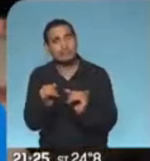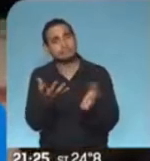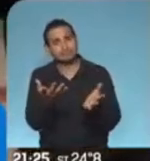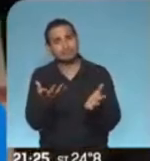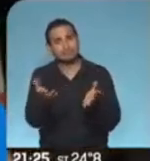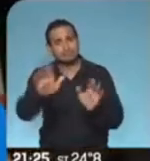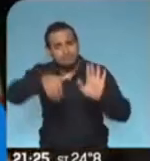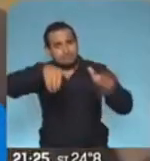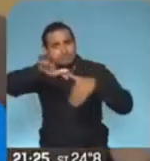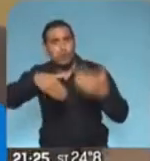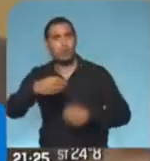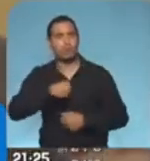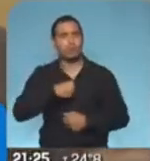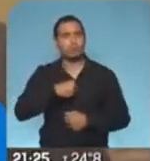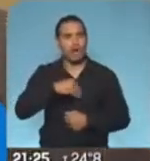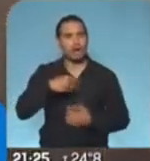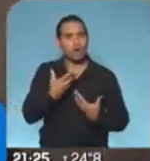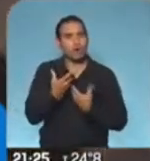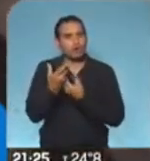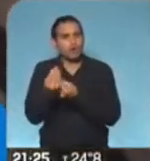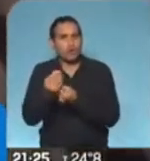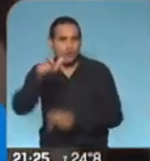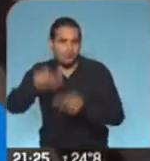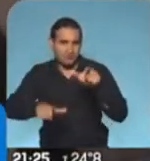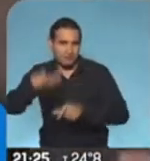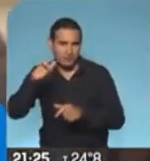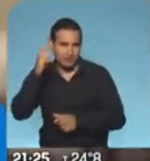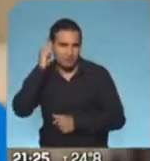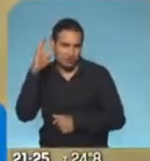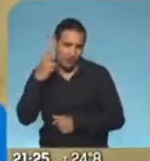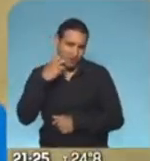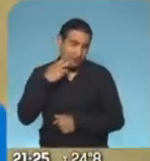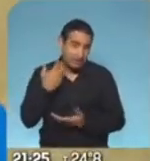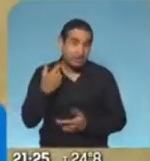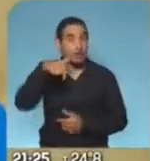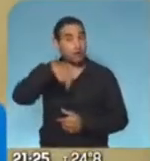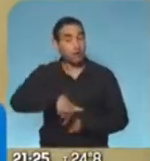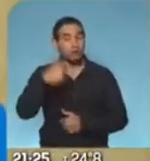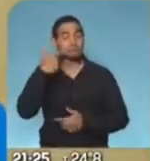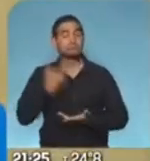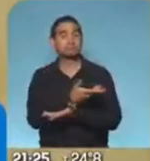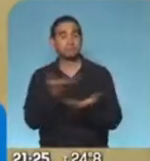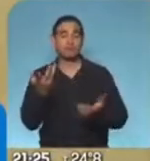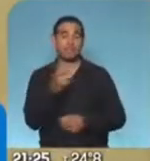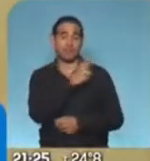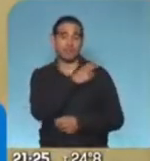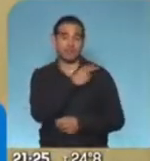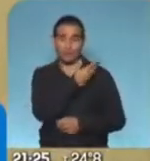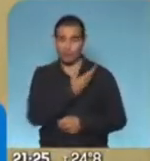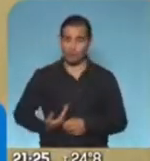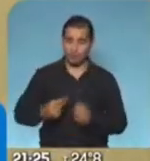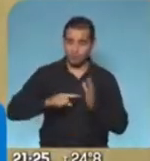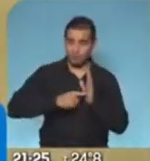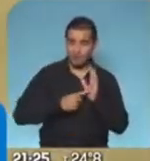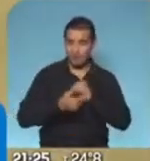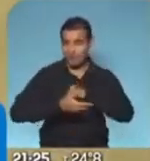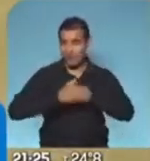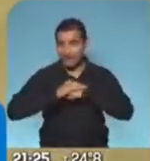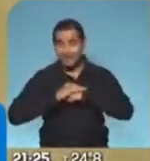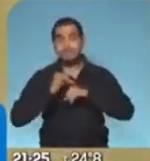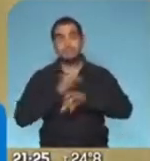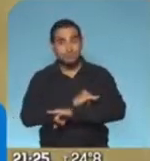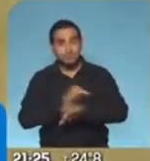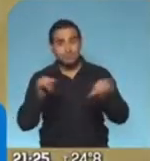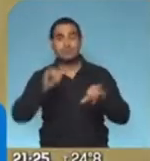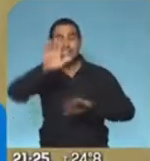voluntarios para colaborar con las personas mayores. Lo hizo hoy a esta presentación el jefe de gobierno porteño, Horacio Rodríguez Larreta, lanzando la